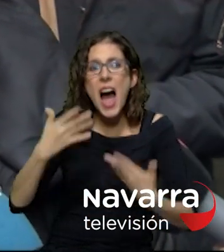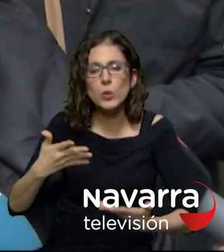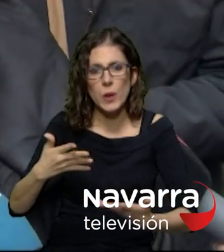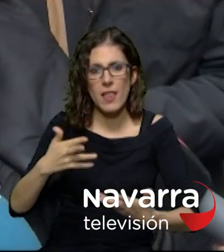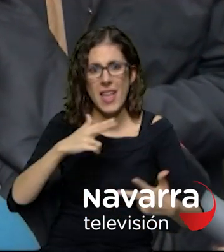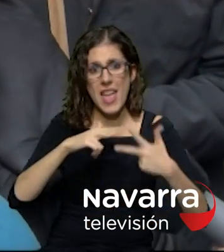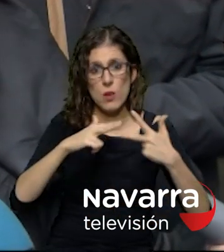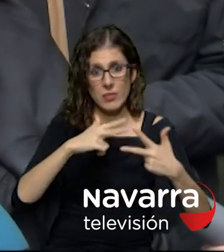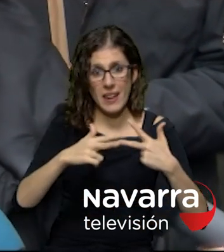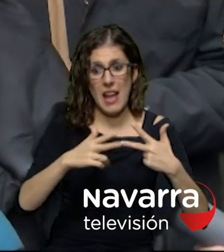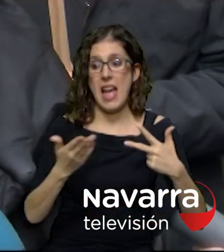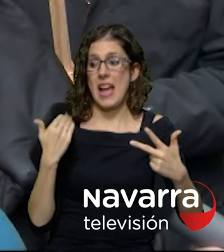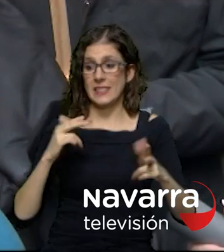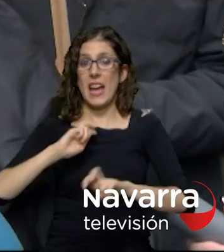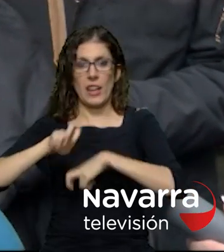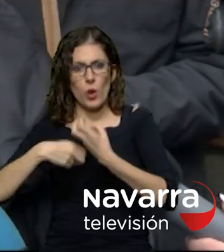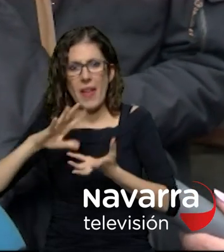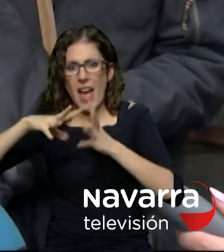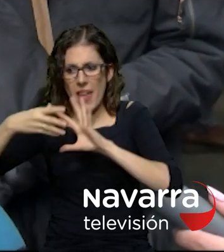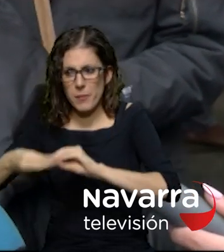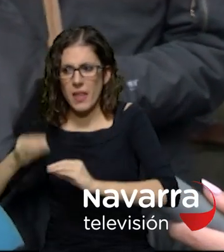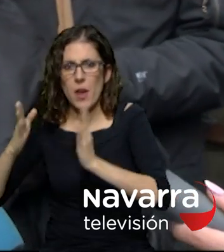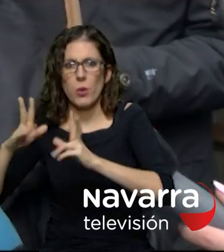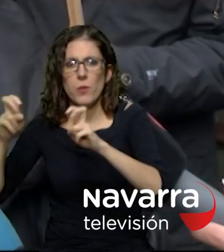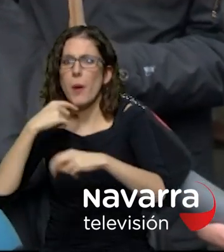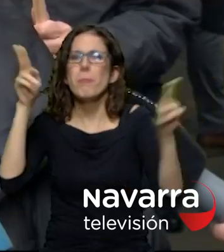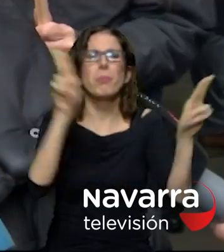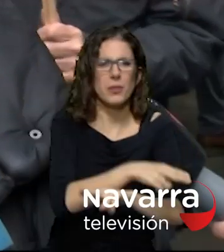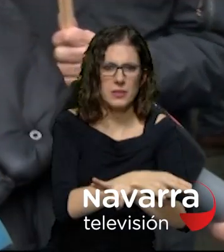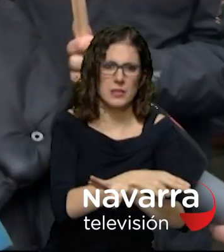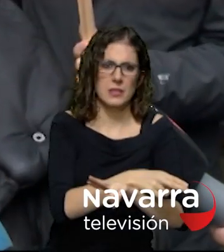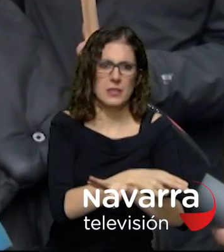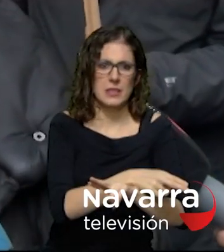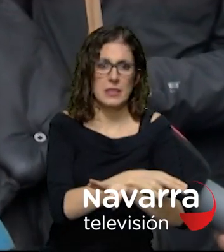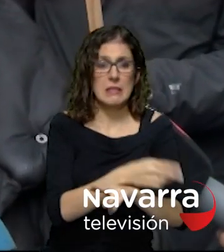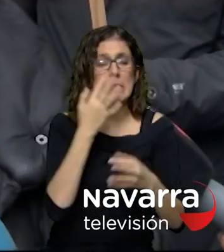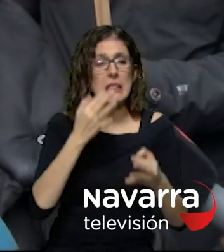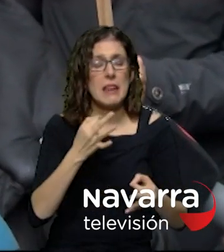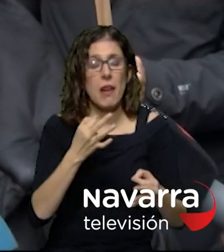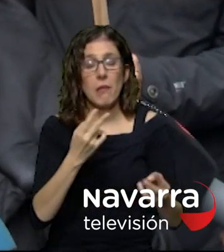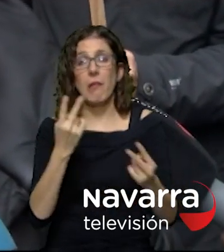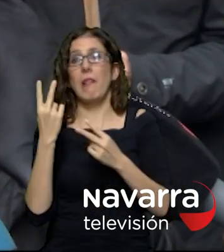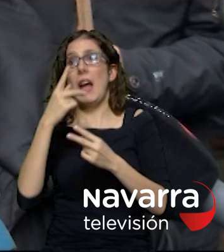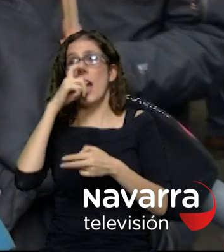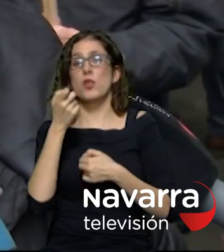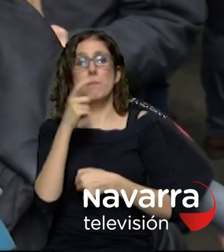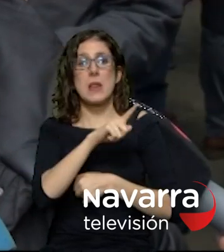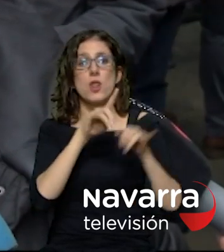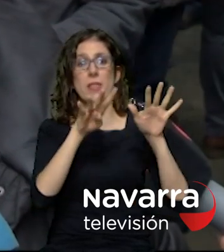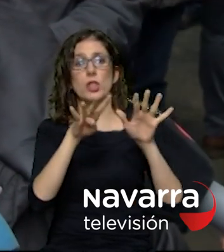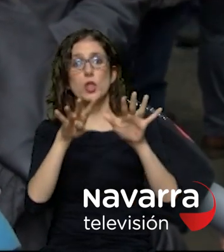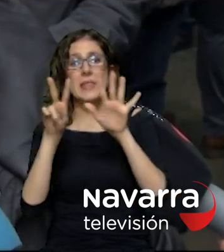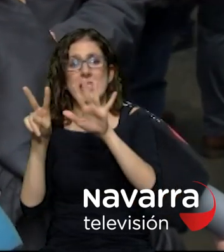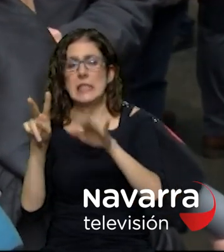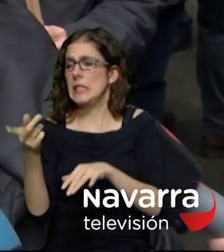renovada y adaptada a nuevos tiempos junto con diferentes colectivos sociales más que retrotraernos a 1997 parece que nos